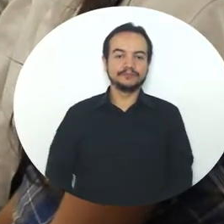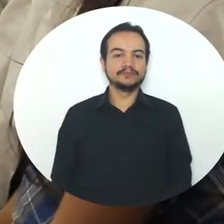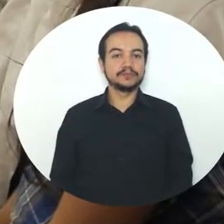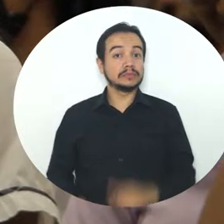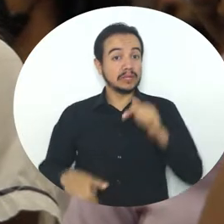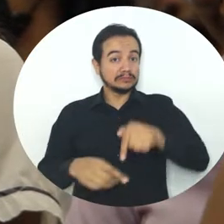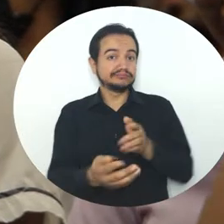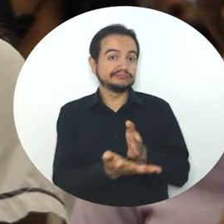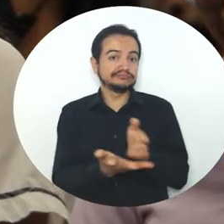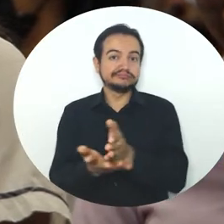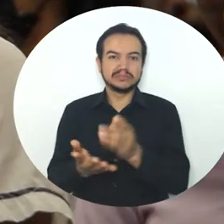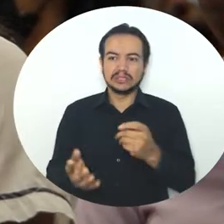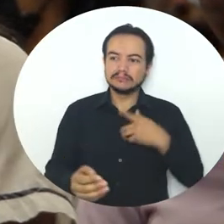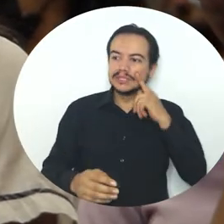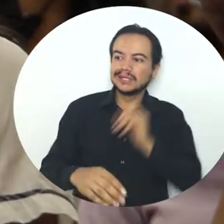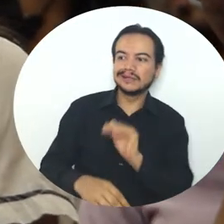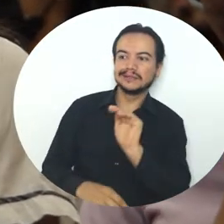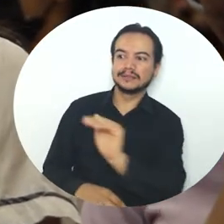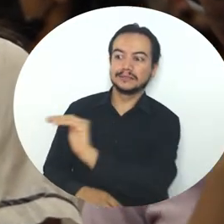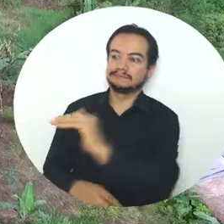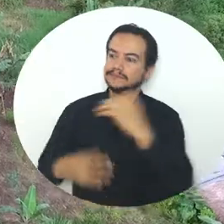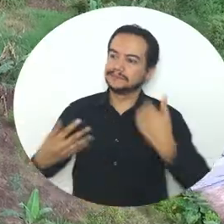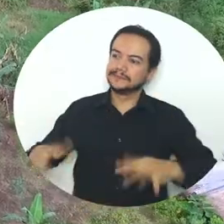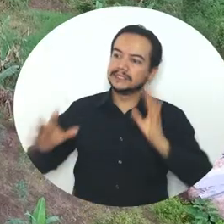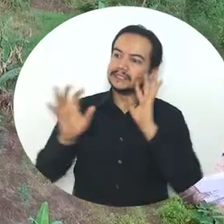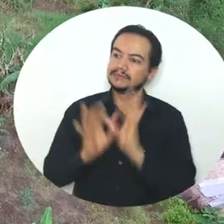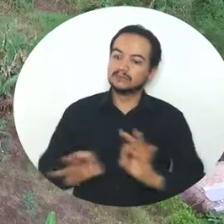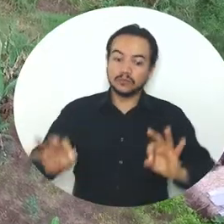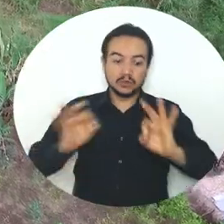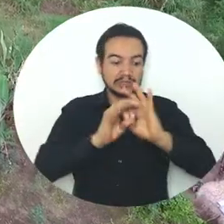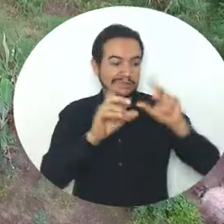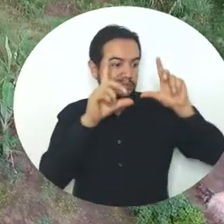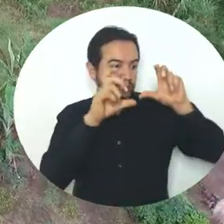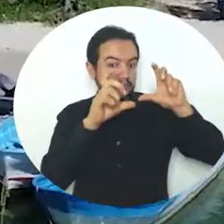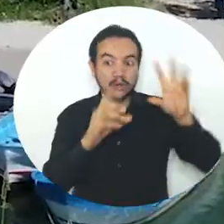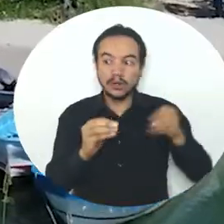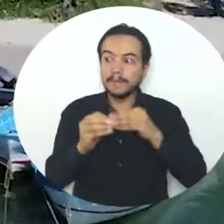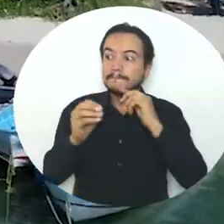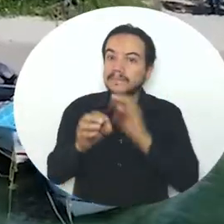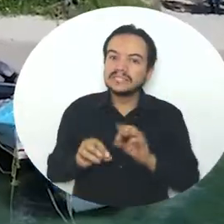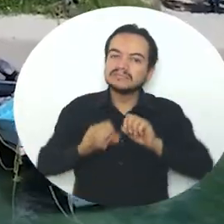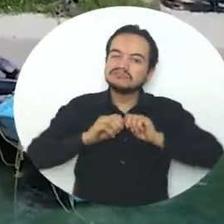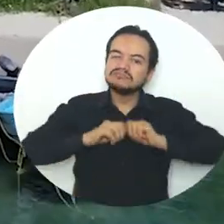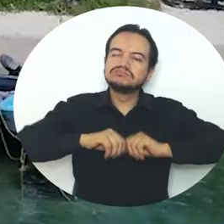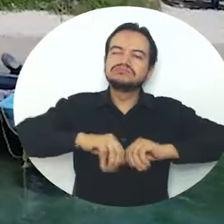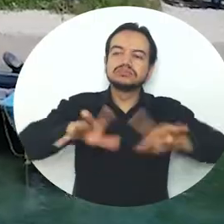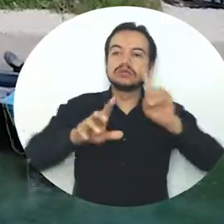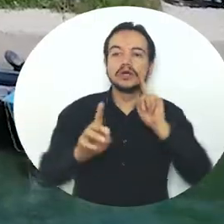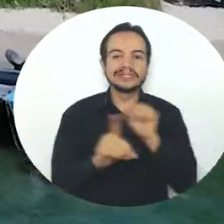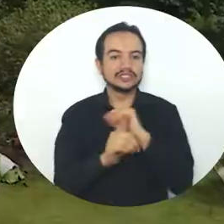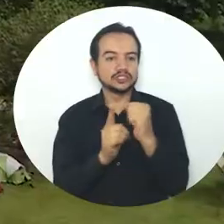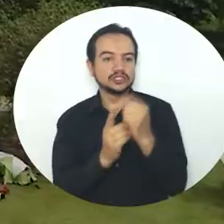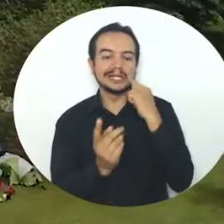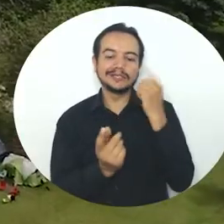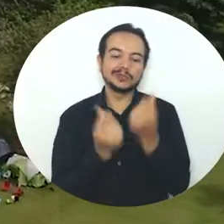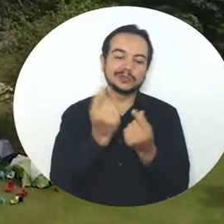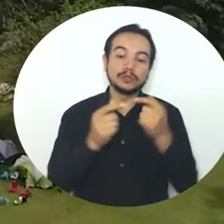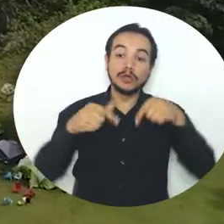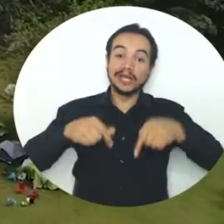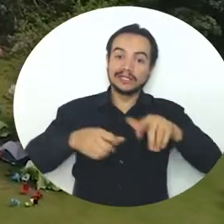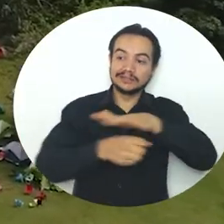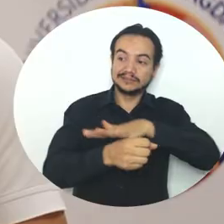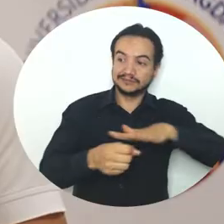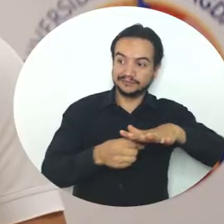Desde el programa, se sigue concientizando a los jóvenes sobre la importancia del turismo y de promover el desarrollo socioeconómico y cultural del